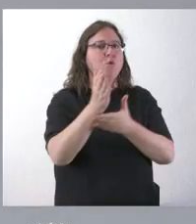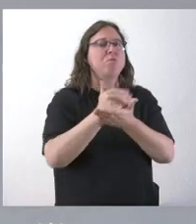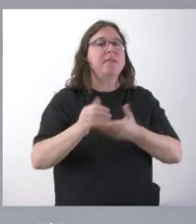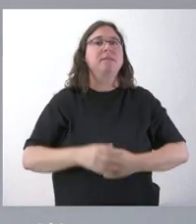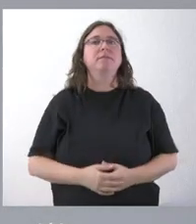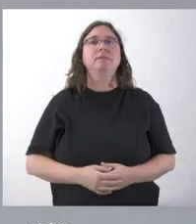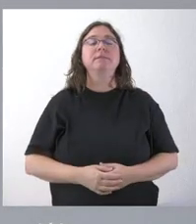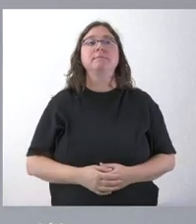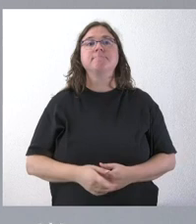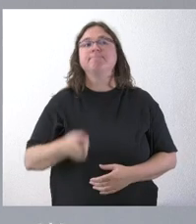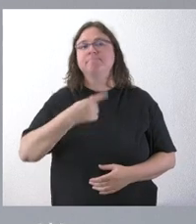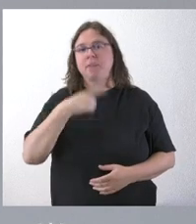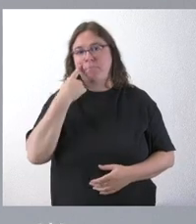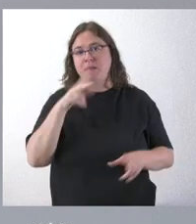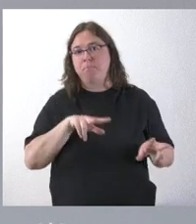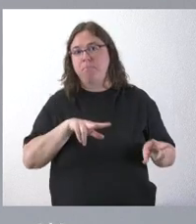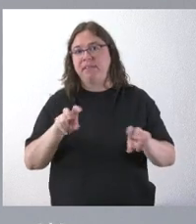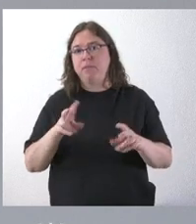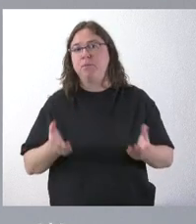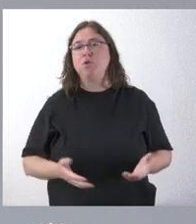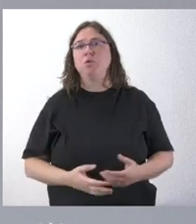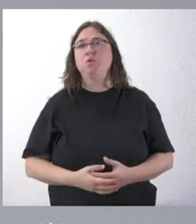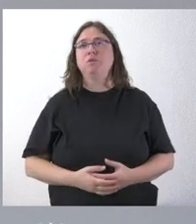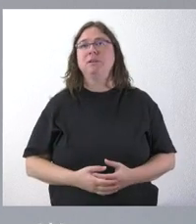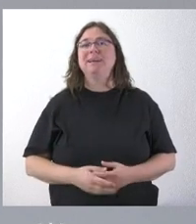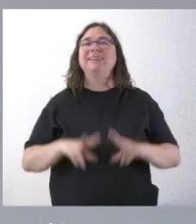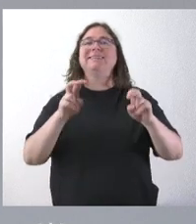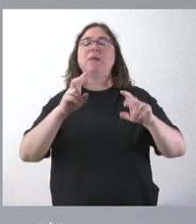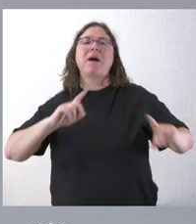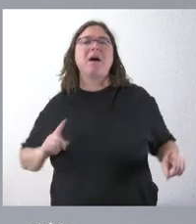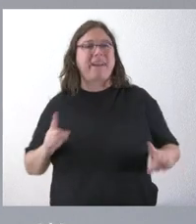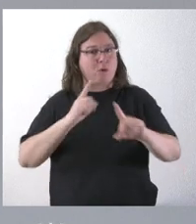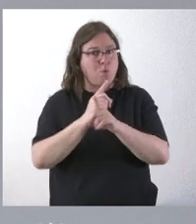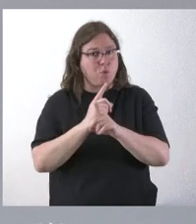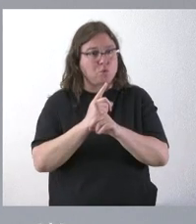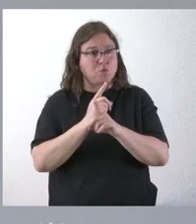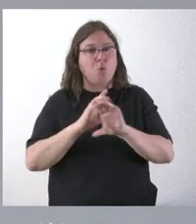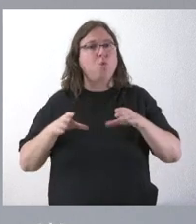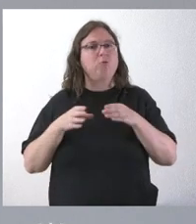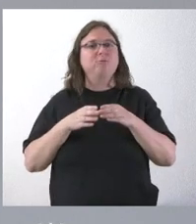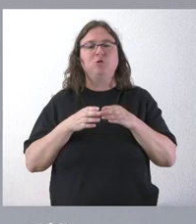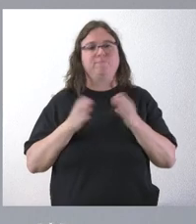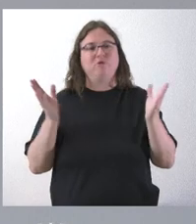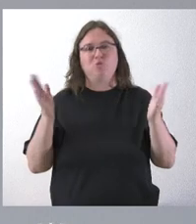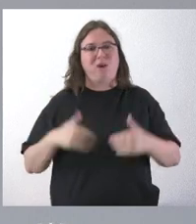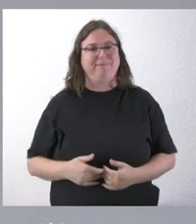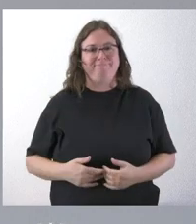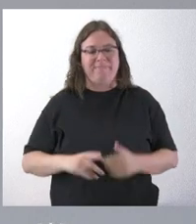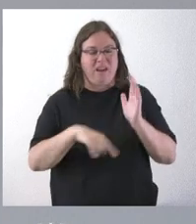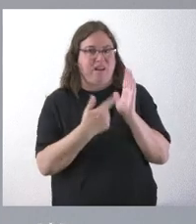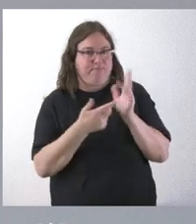Bueno, en principio, lo del recurso conjunto procesalmente hablando no existe. Cada uno